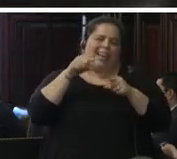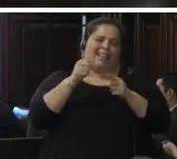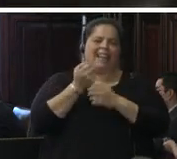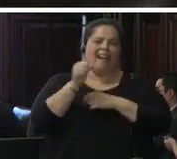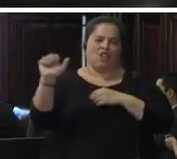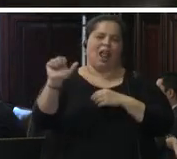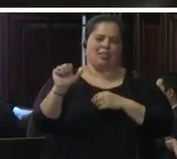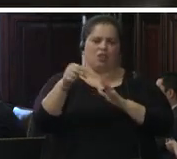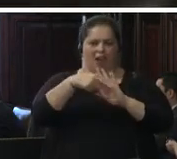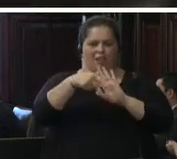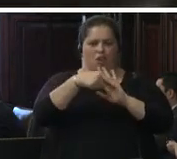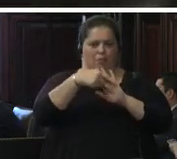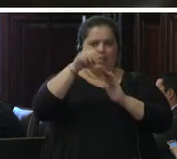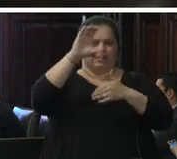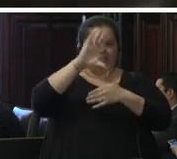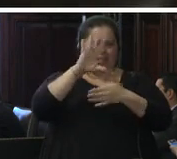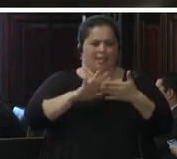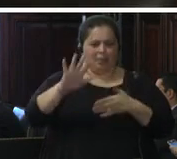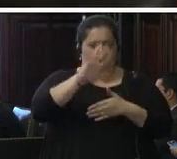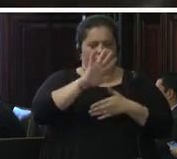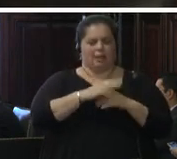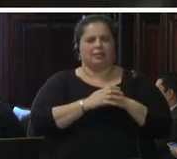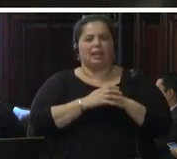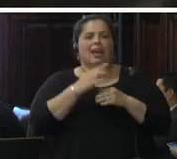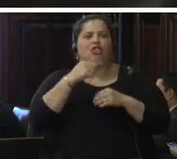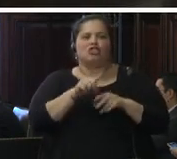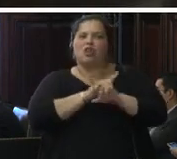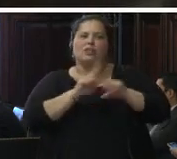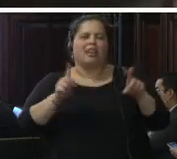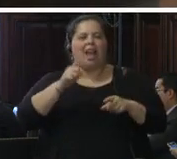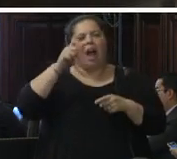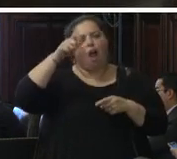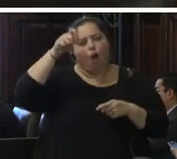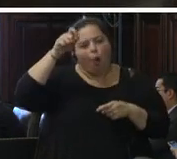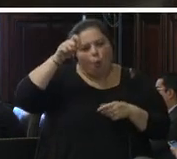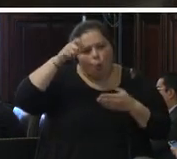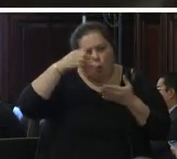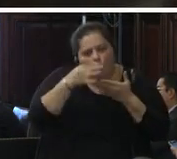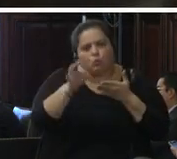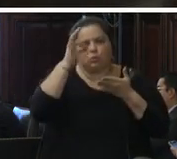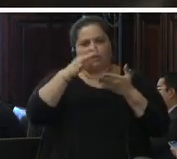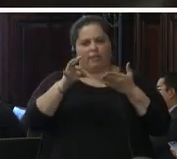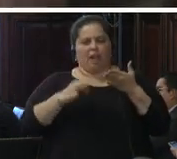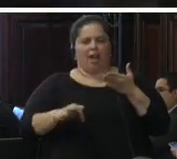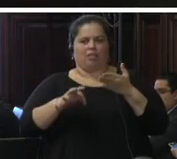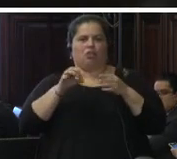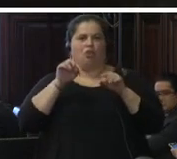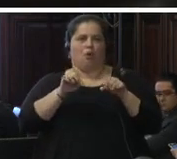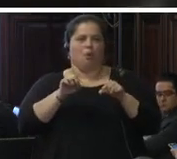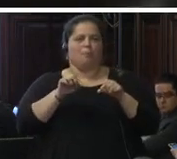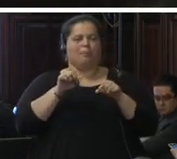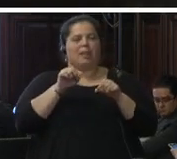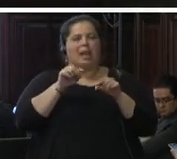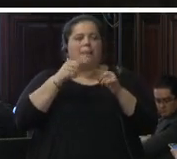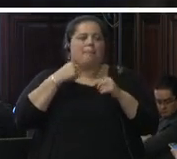creo que no estarían justificando una divergencia jurisprudencial aceptan me imagino que